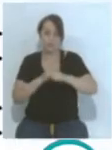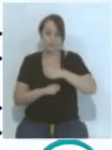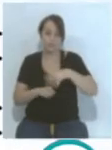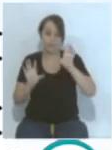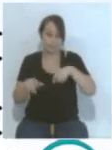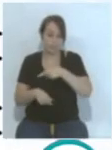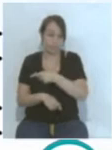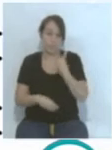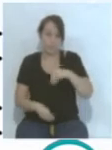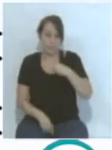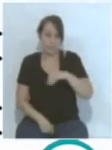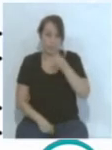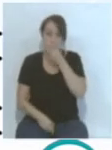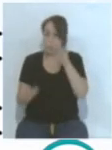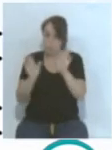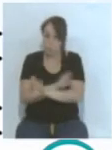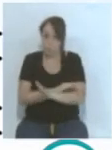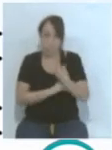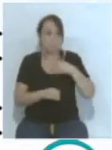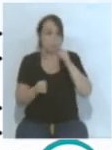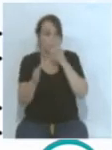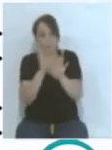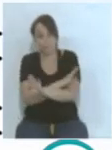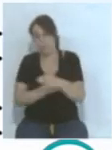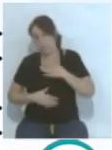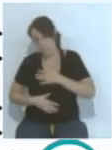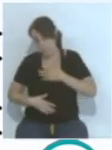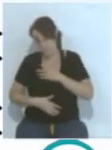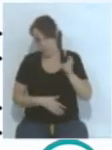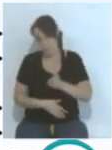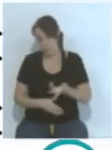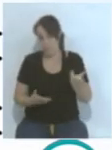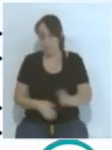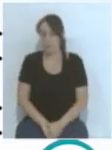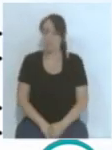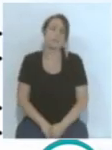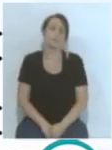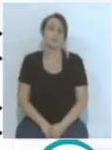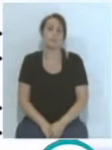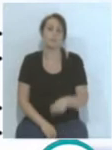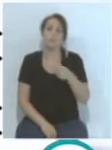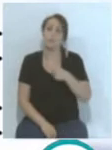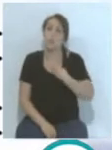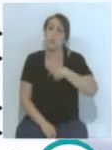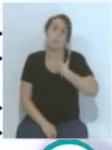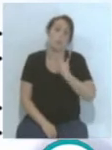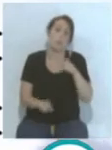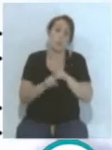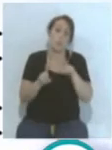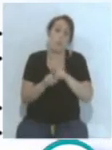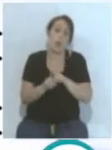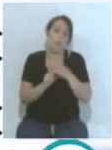Muy bien, Hugo. Buenas noches. Encantado de que me hayas invitado al programa. Tú como representante